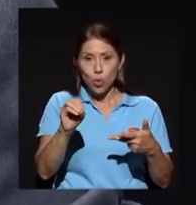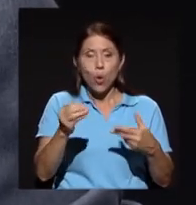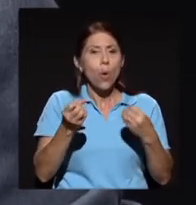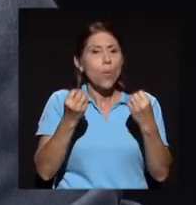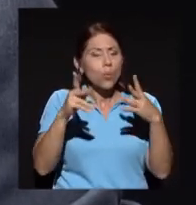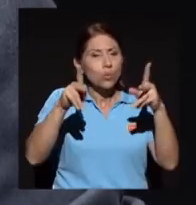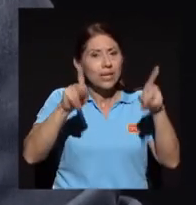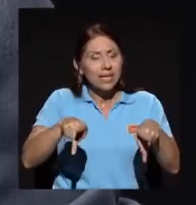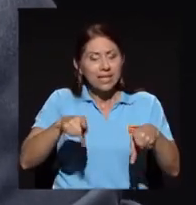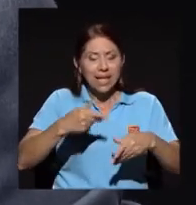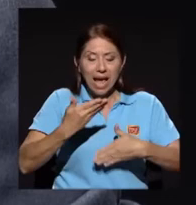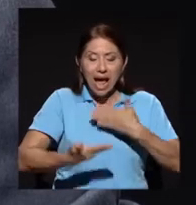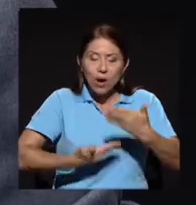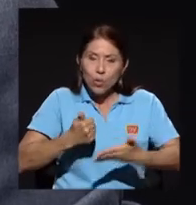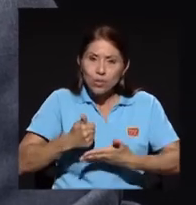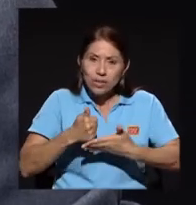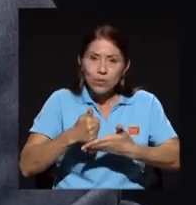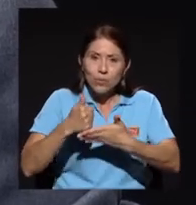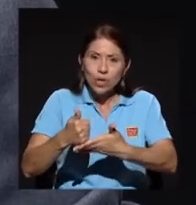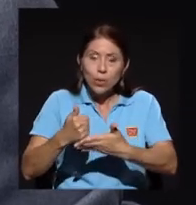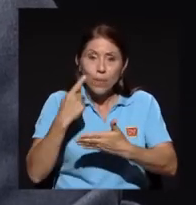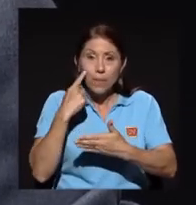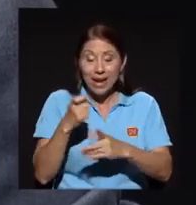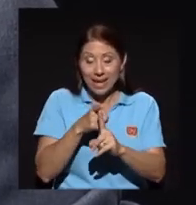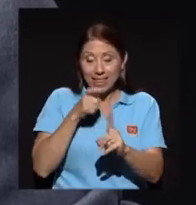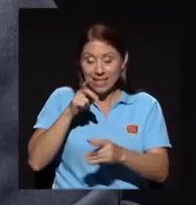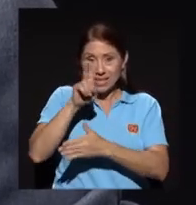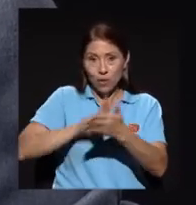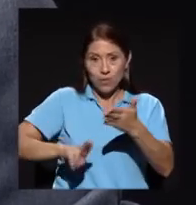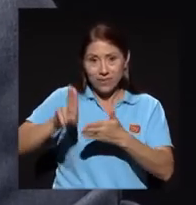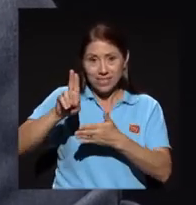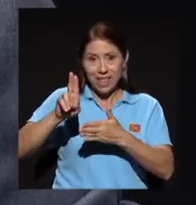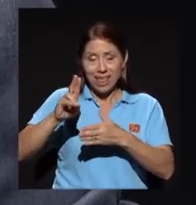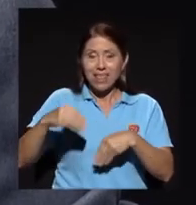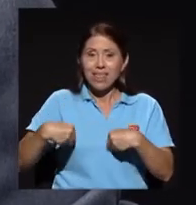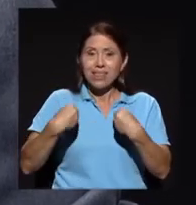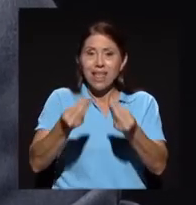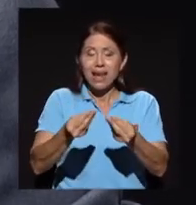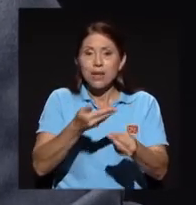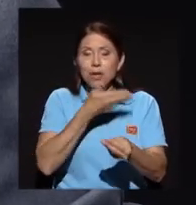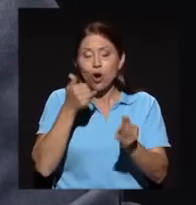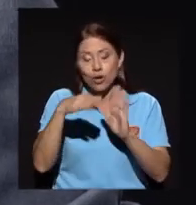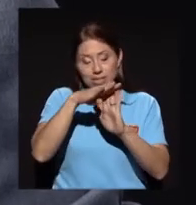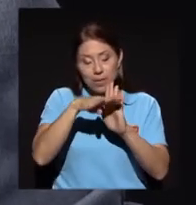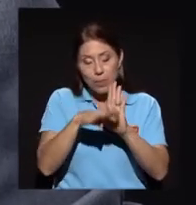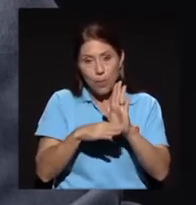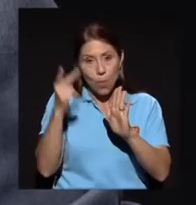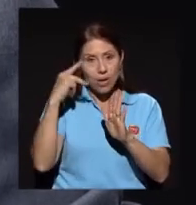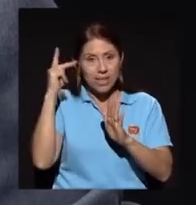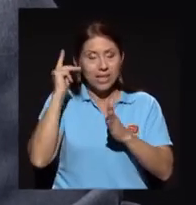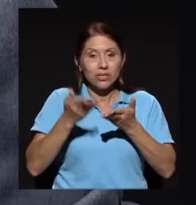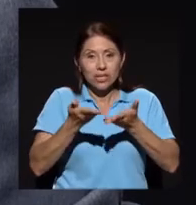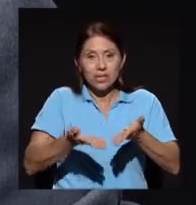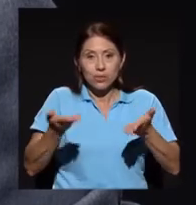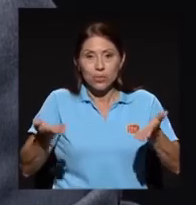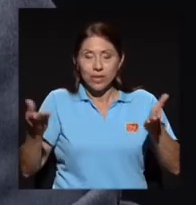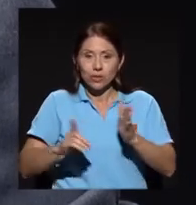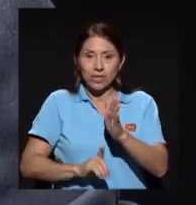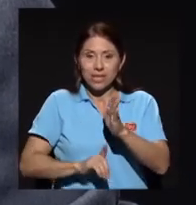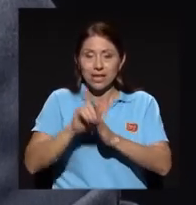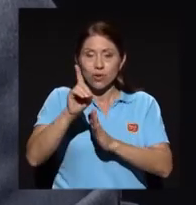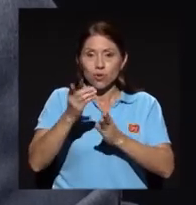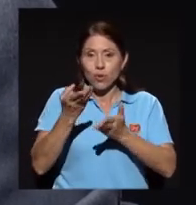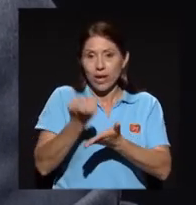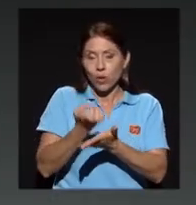que, desde la universidad, darle las mejores políticas y los mejores instrumentos de desarrollo económico y social para